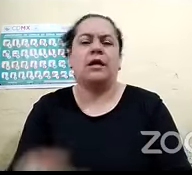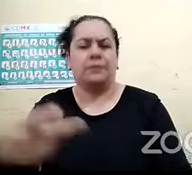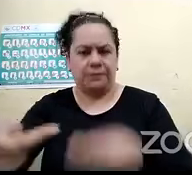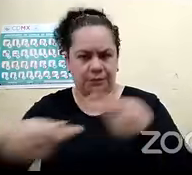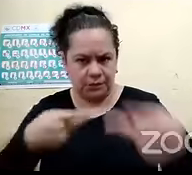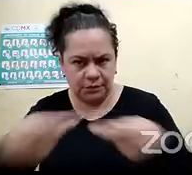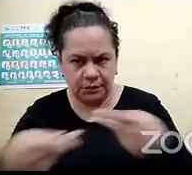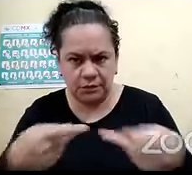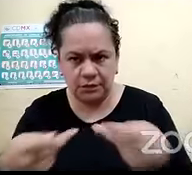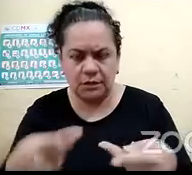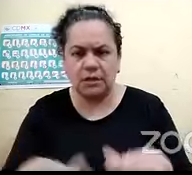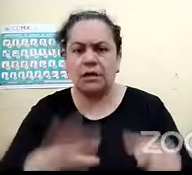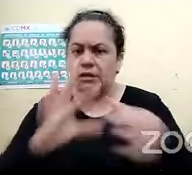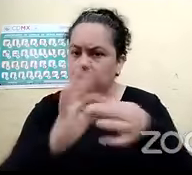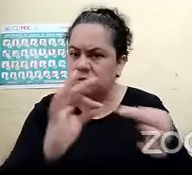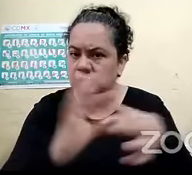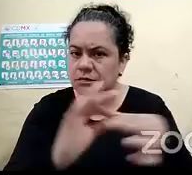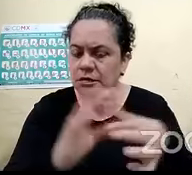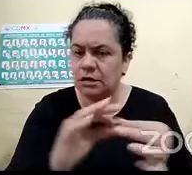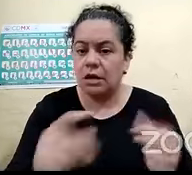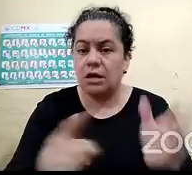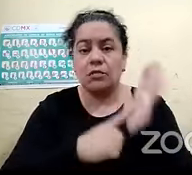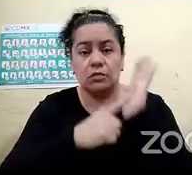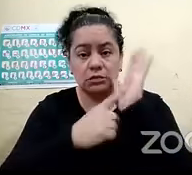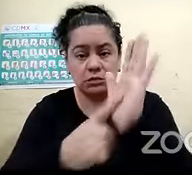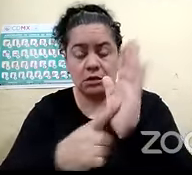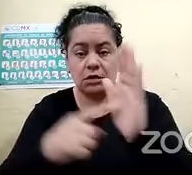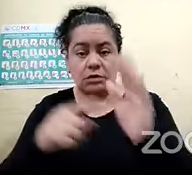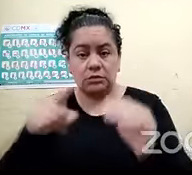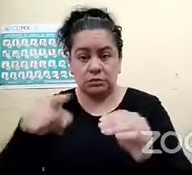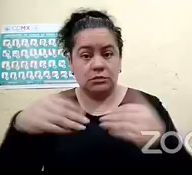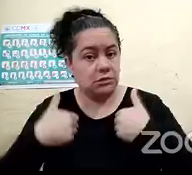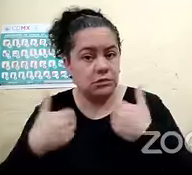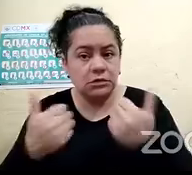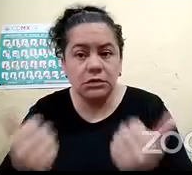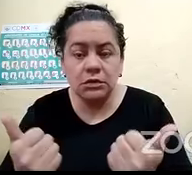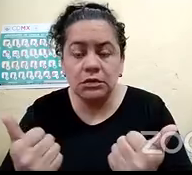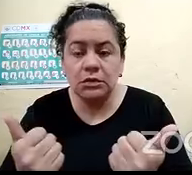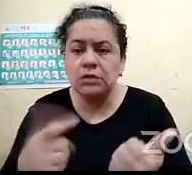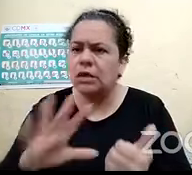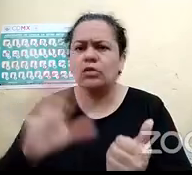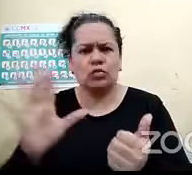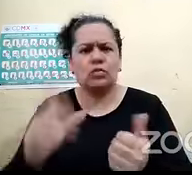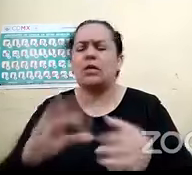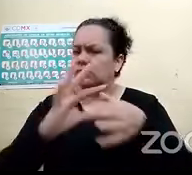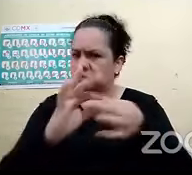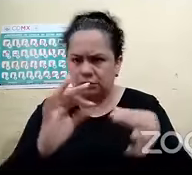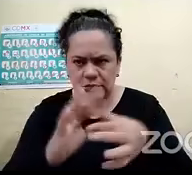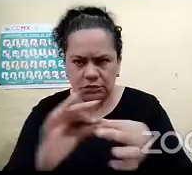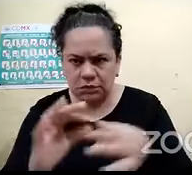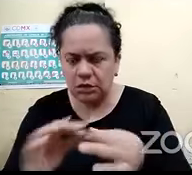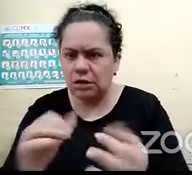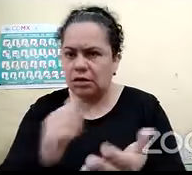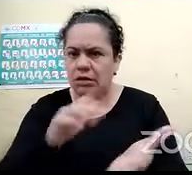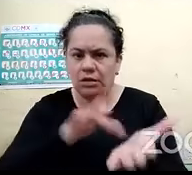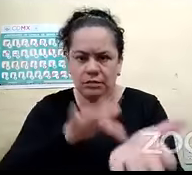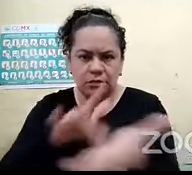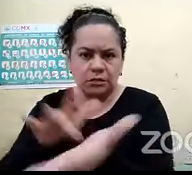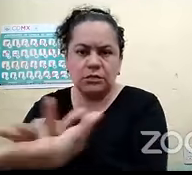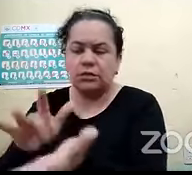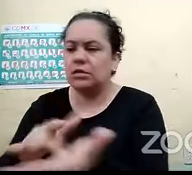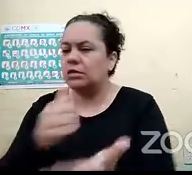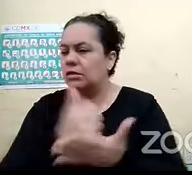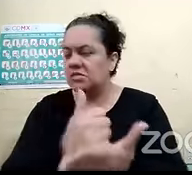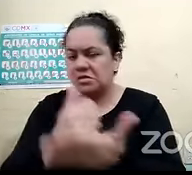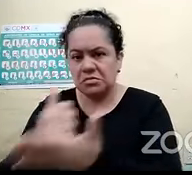emergencias en prepararnos ¿no? entonces yo creo que falta todavía esa esa vinculación entonces ahorita que